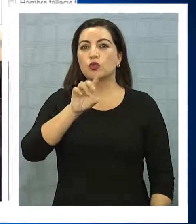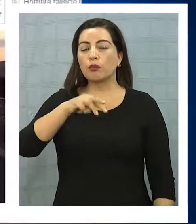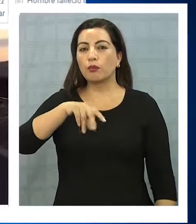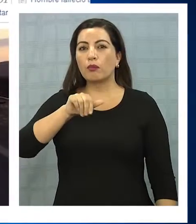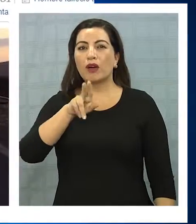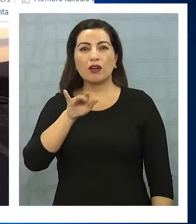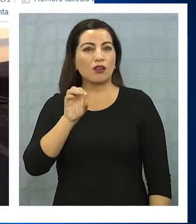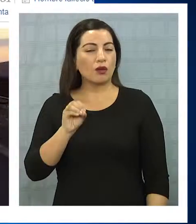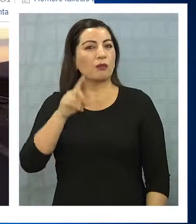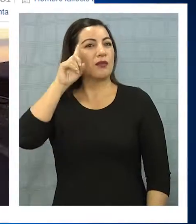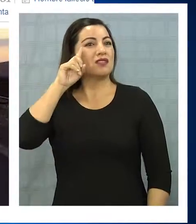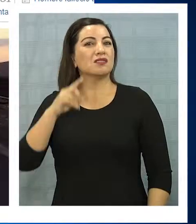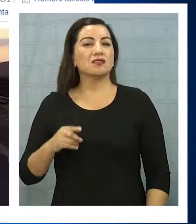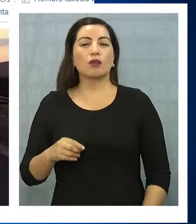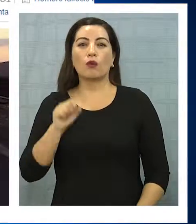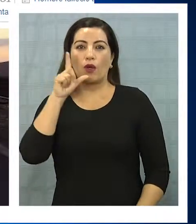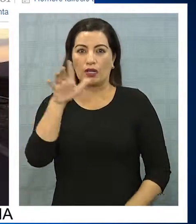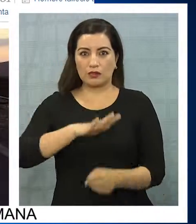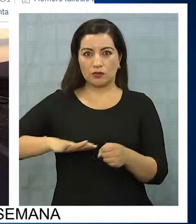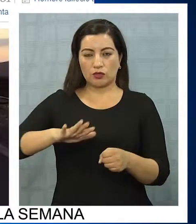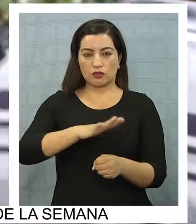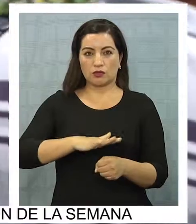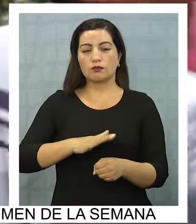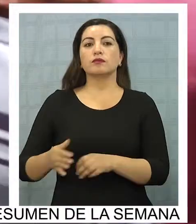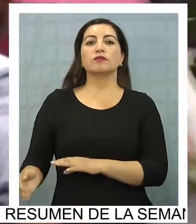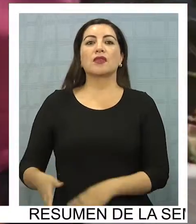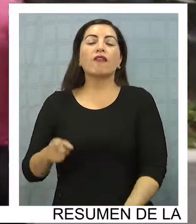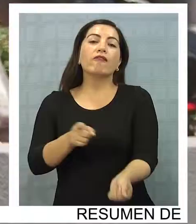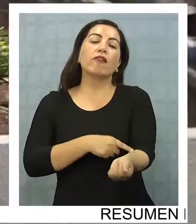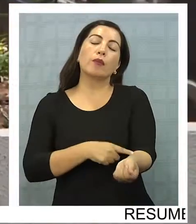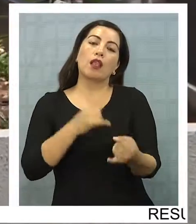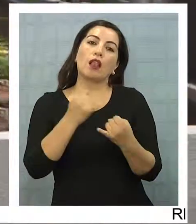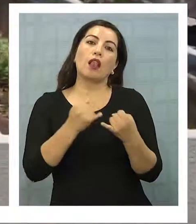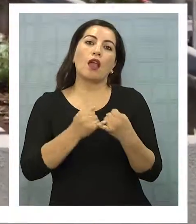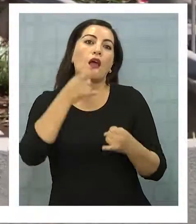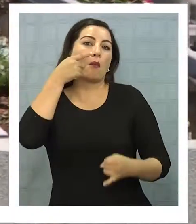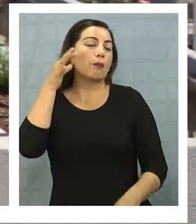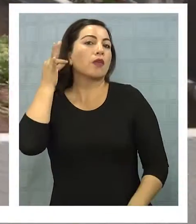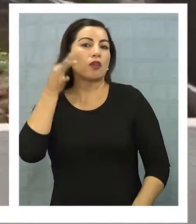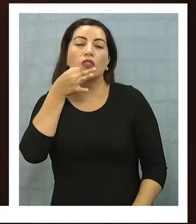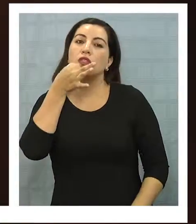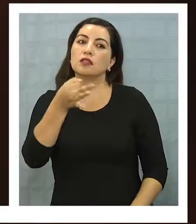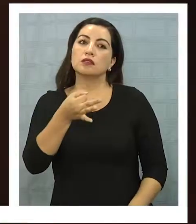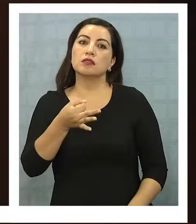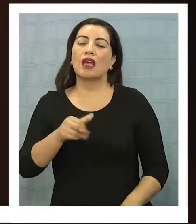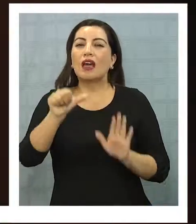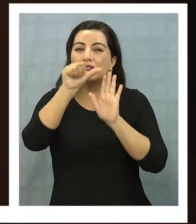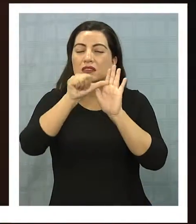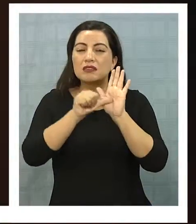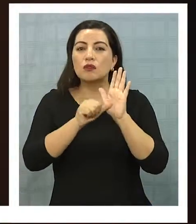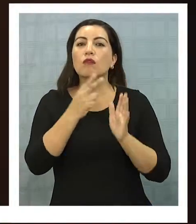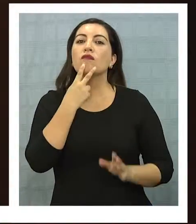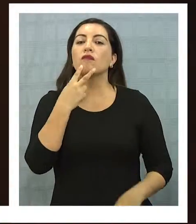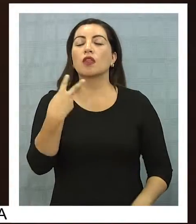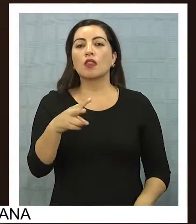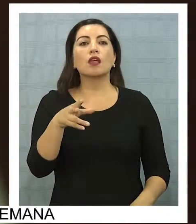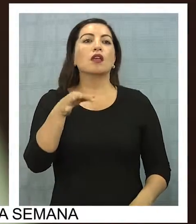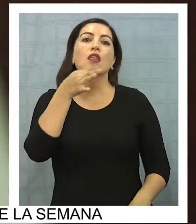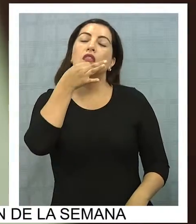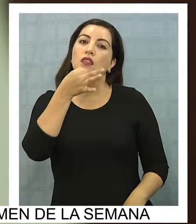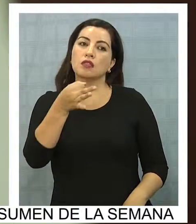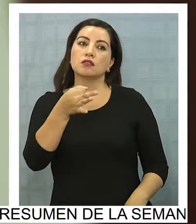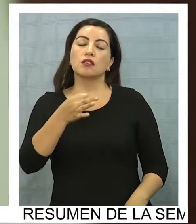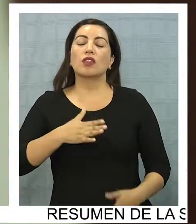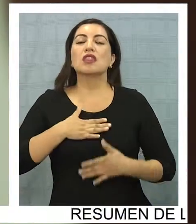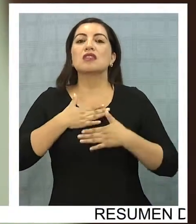cual se está verificando las circunstancias del hecho. Familiares y amigos de la víctima entregaron antecedentes de su vida y expresaron sus deseos